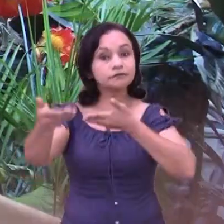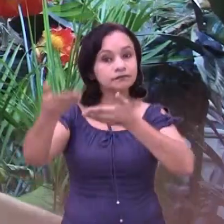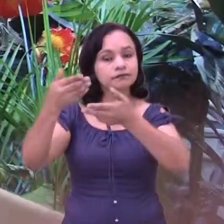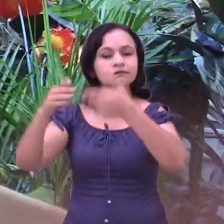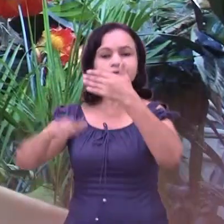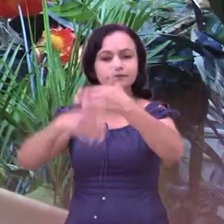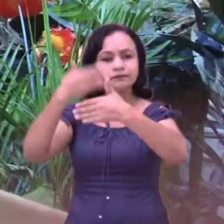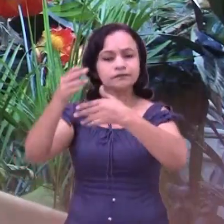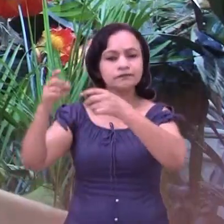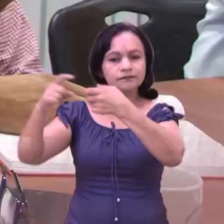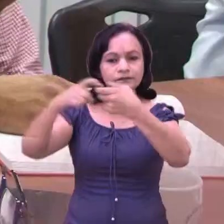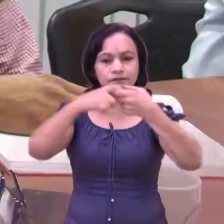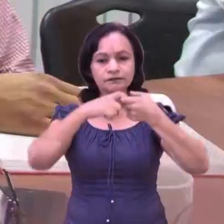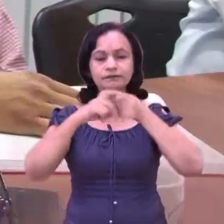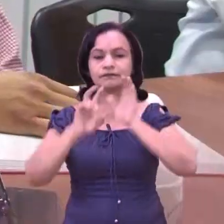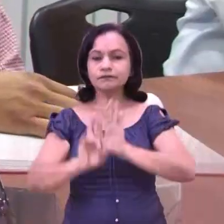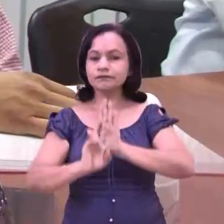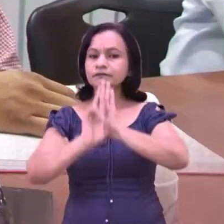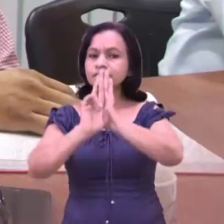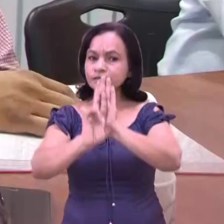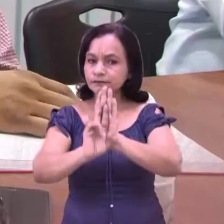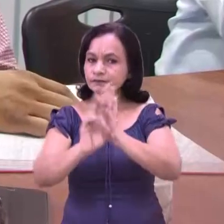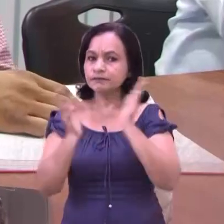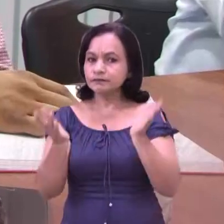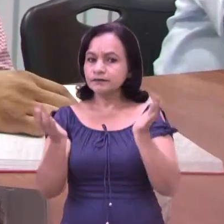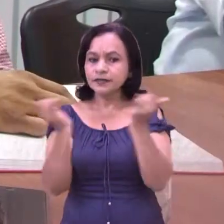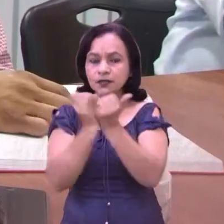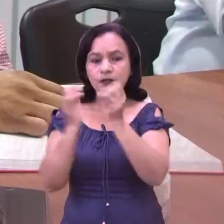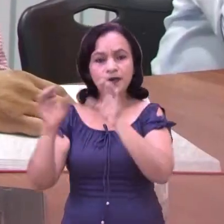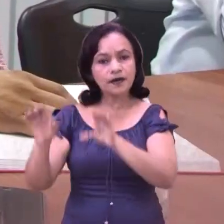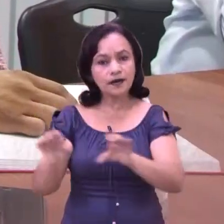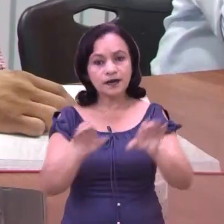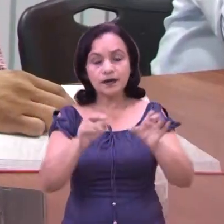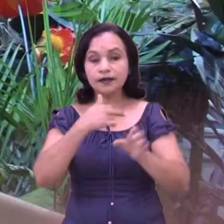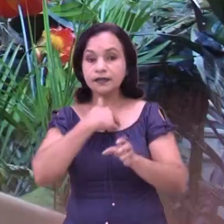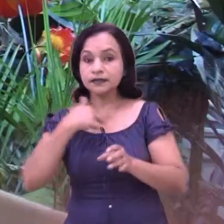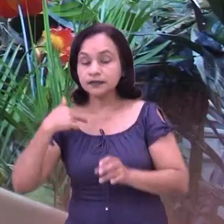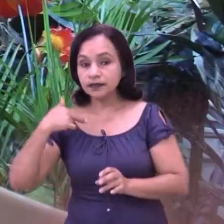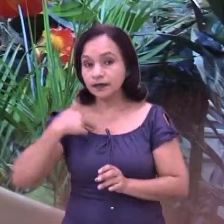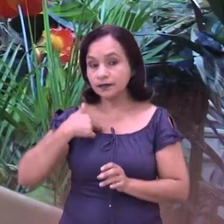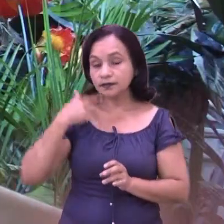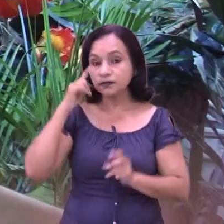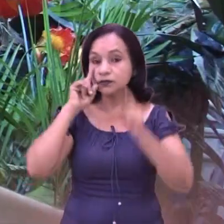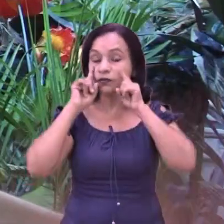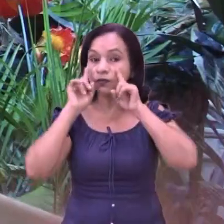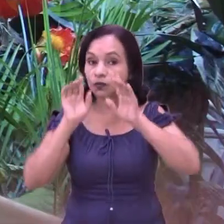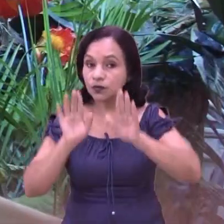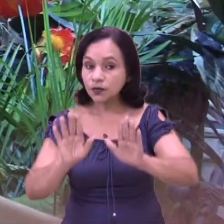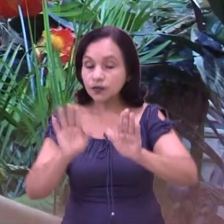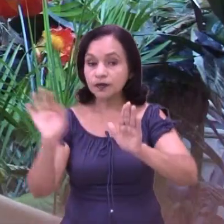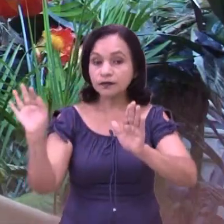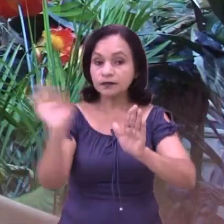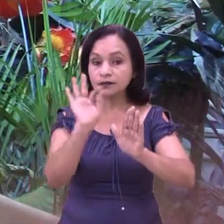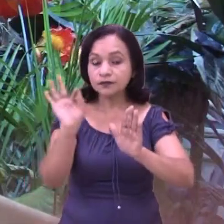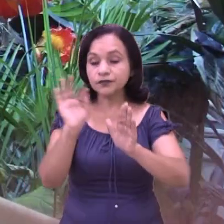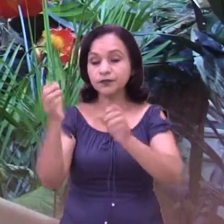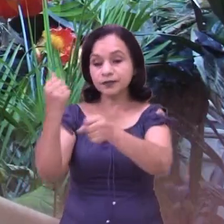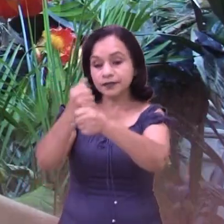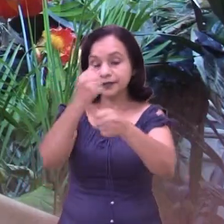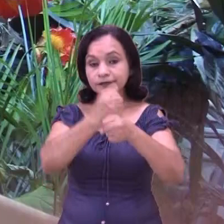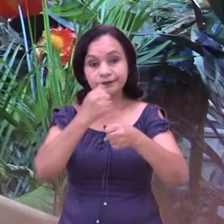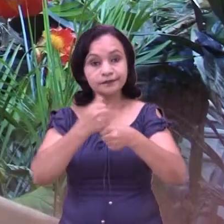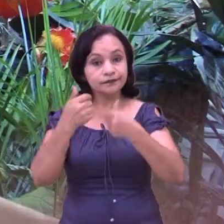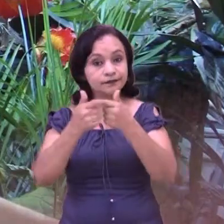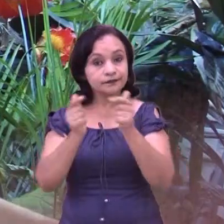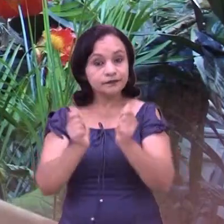coordinar acciones de respuesta, pero también coordinar acciones de preparación a las estructuras que ellos tienen.